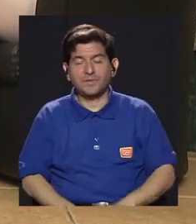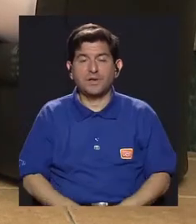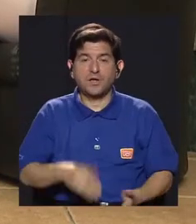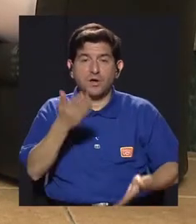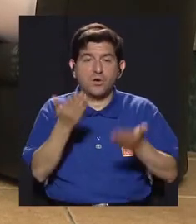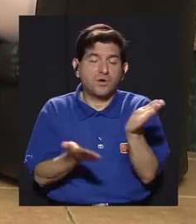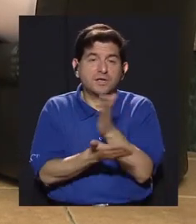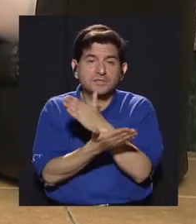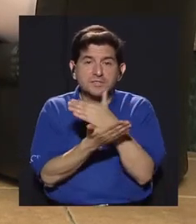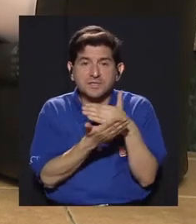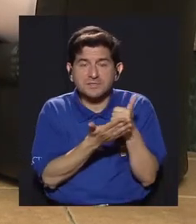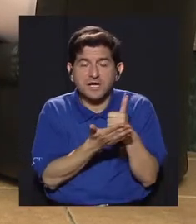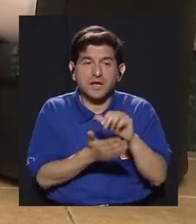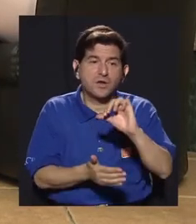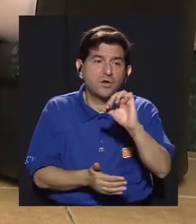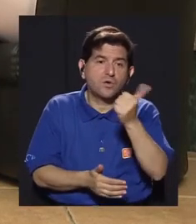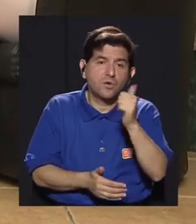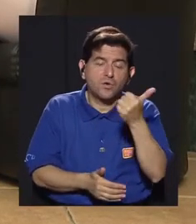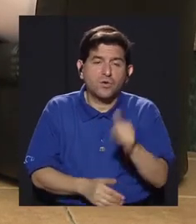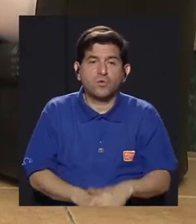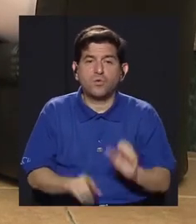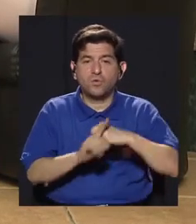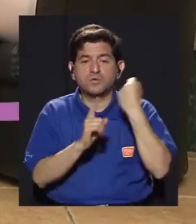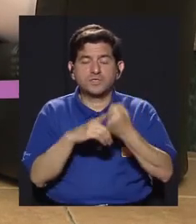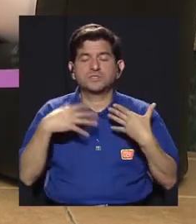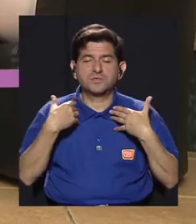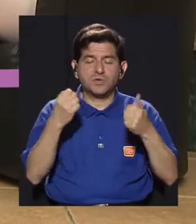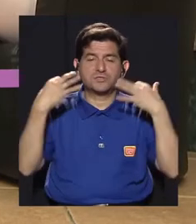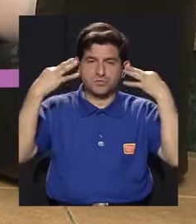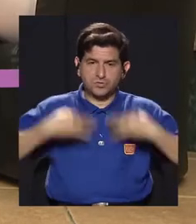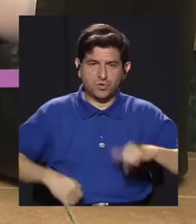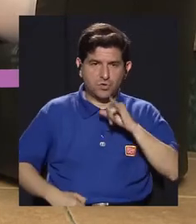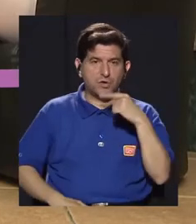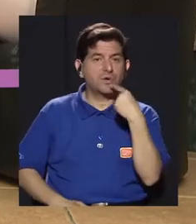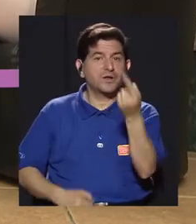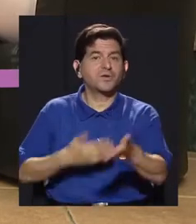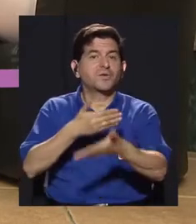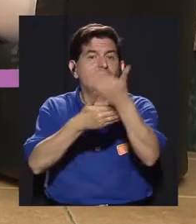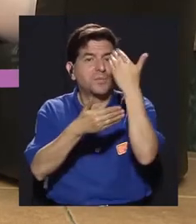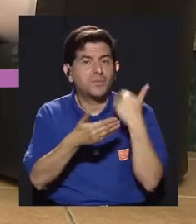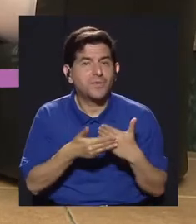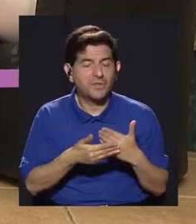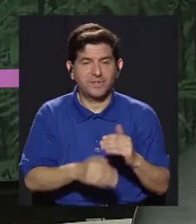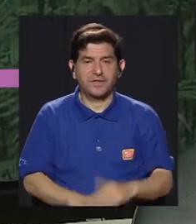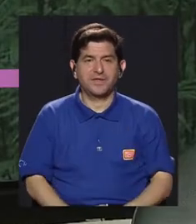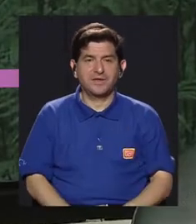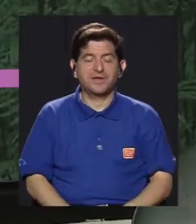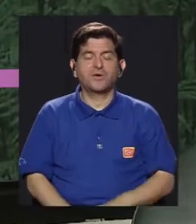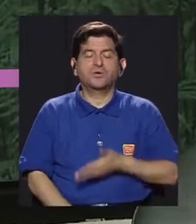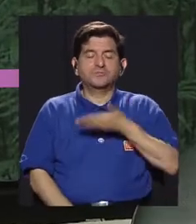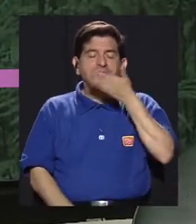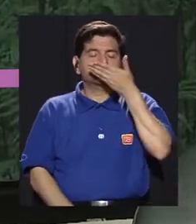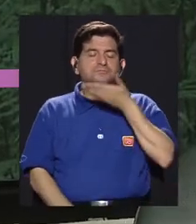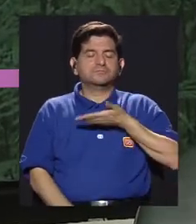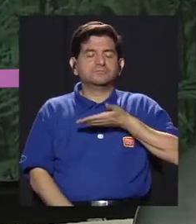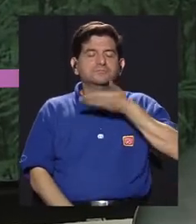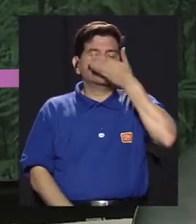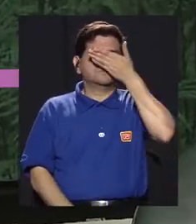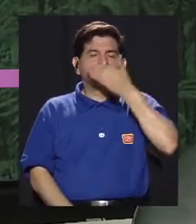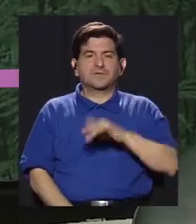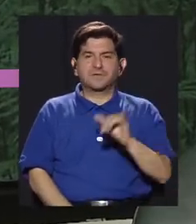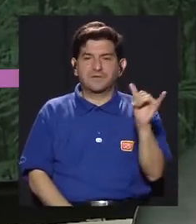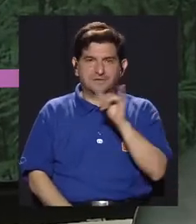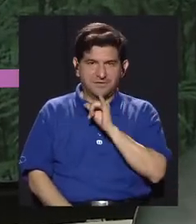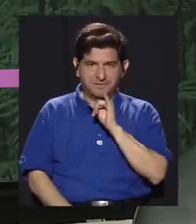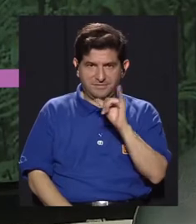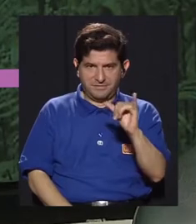o de repente alguna otra cuestión de salud física, sino que como usted lo mencionaba, está en la respiración,